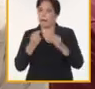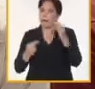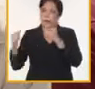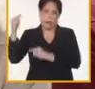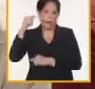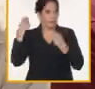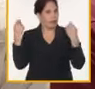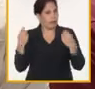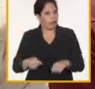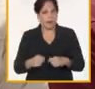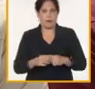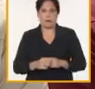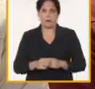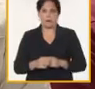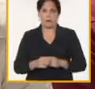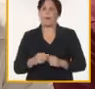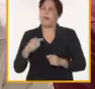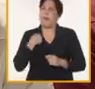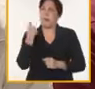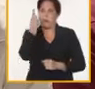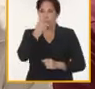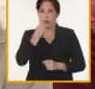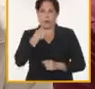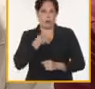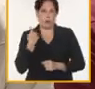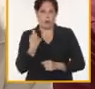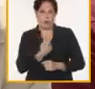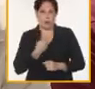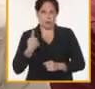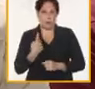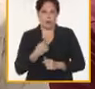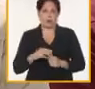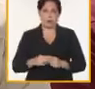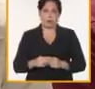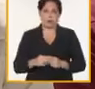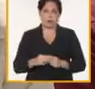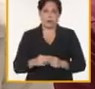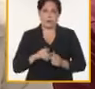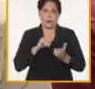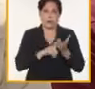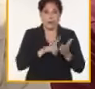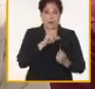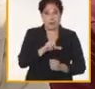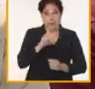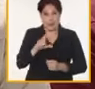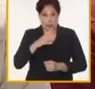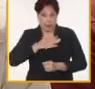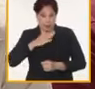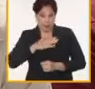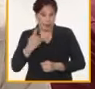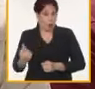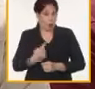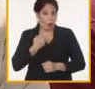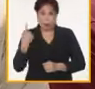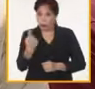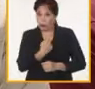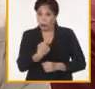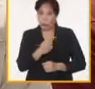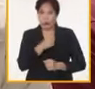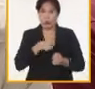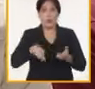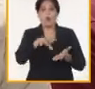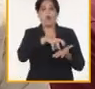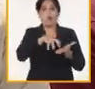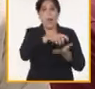pero yo creo que tendríamos que preguntarnos si desde el partido nosotros en todos los lugares